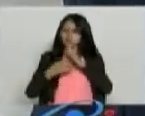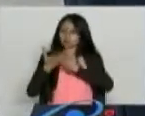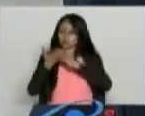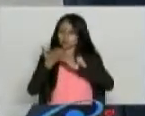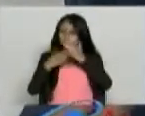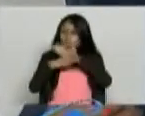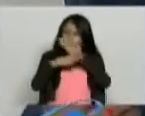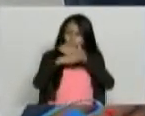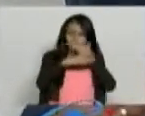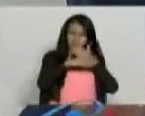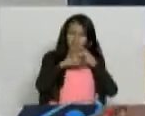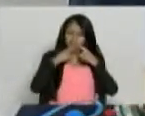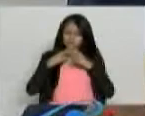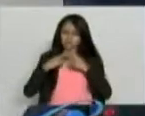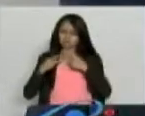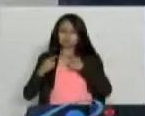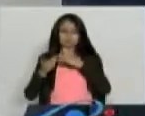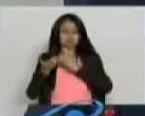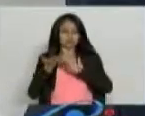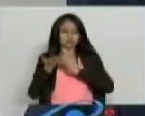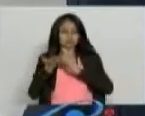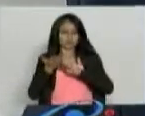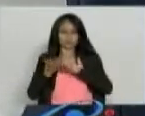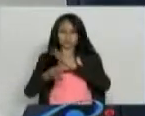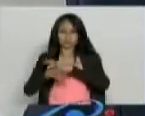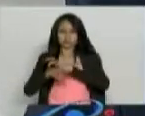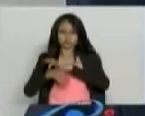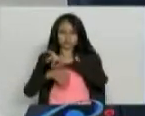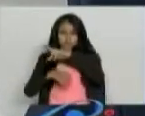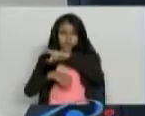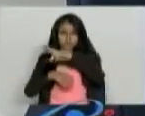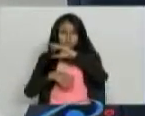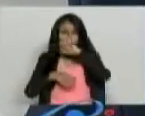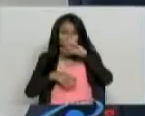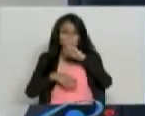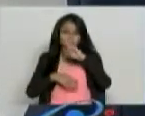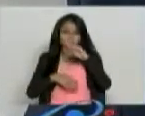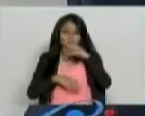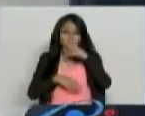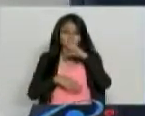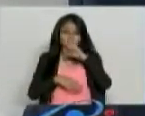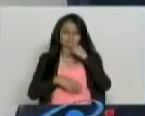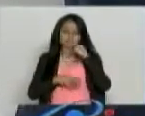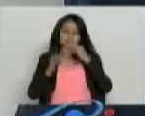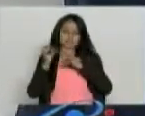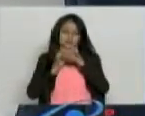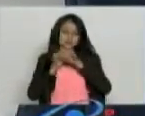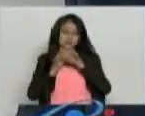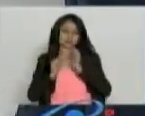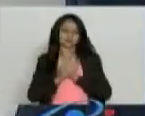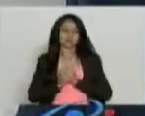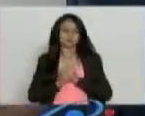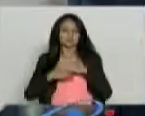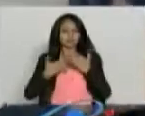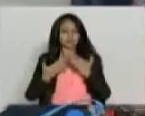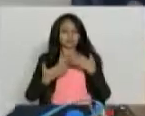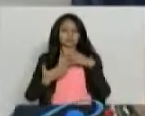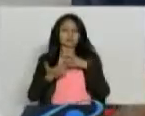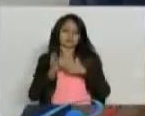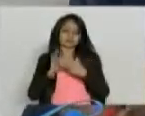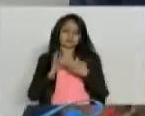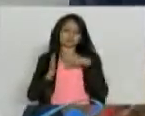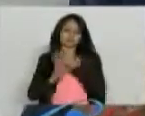Pero eso nos damos cuenta realmente, como lo dice el doctor Jorge Enrique, en un estado de meditación. Porque esta es la única manera de podernos